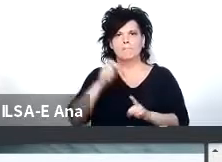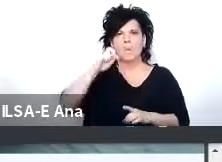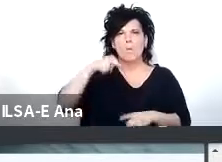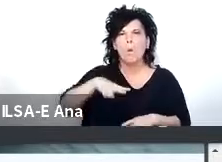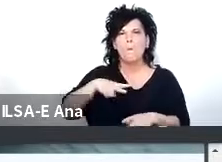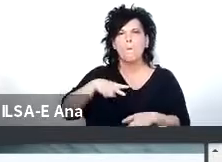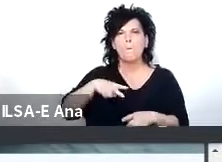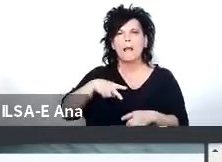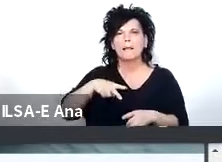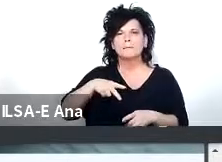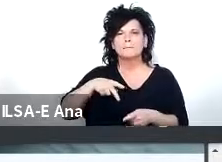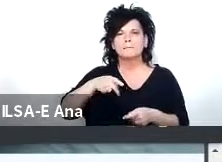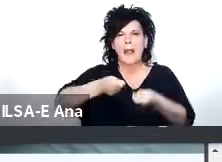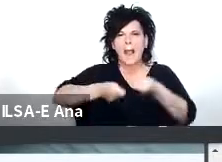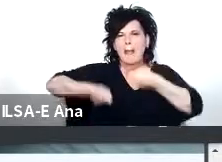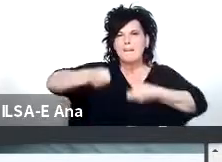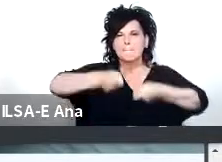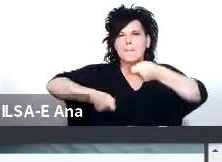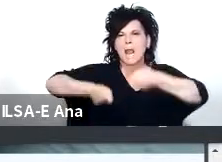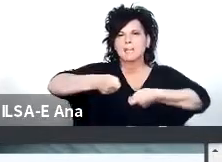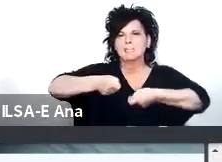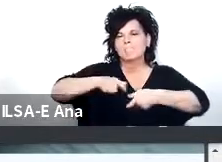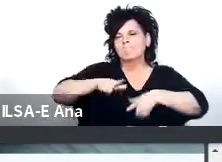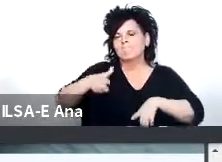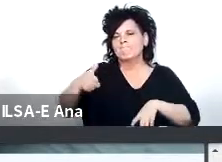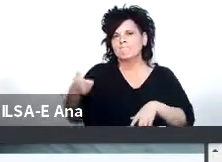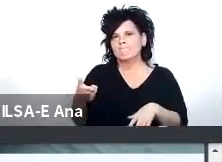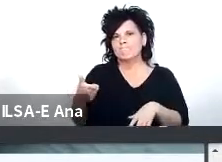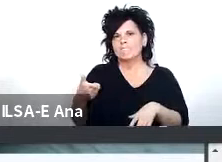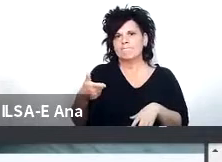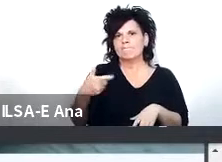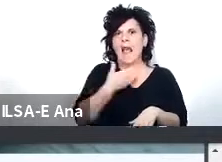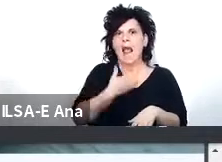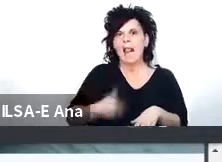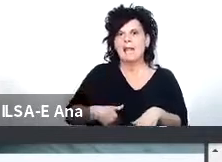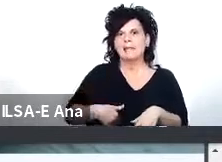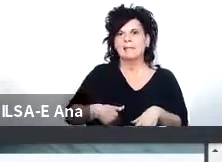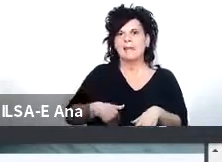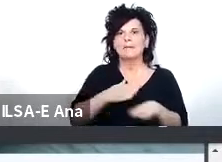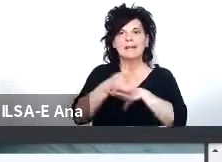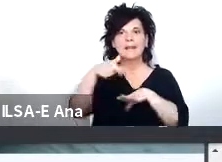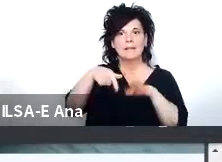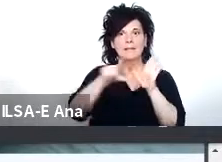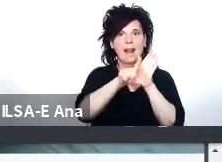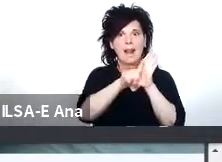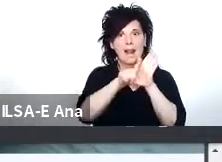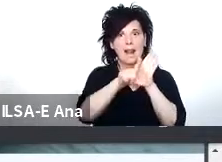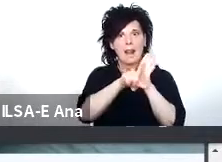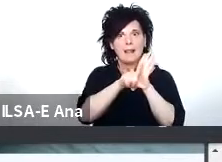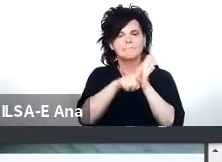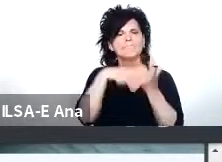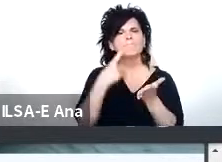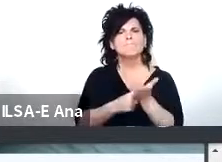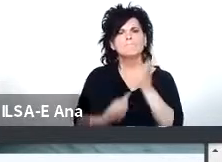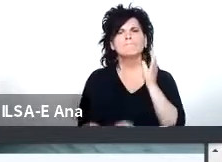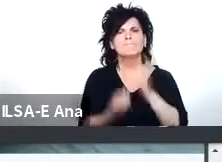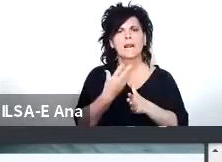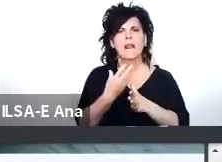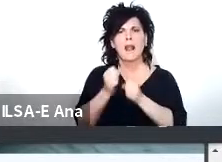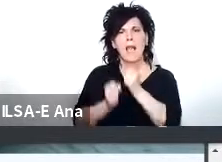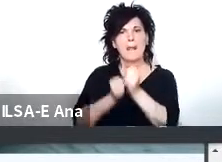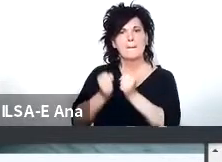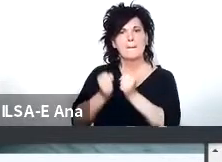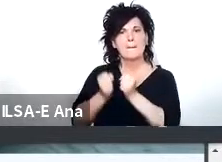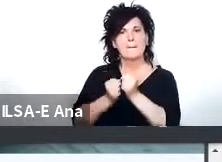inversiones así que el Estado Nacional a través de esta ley decide crear una empresa argentina